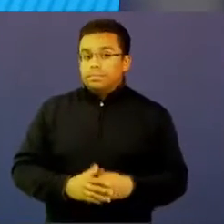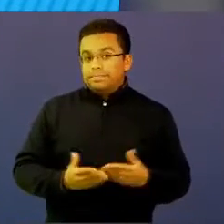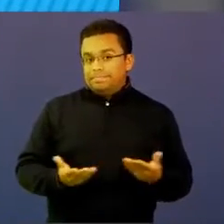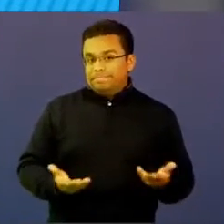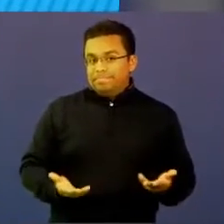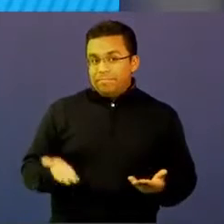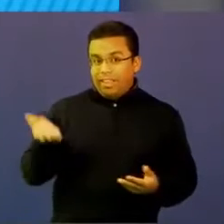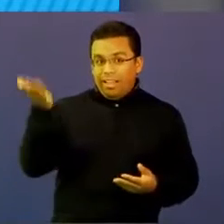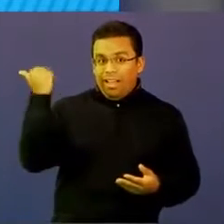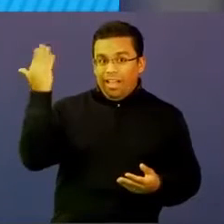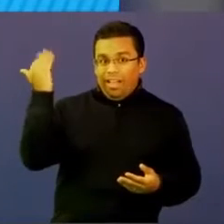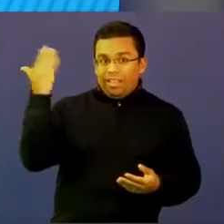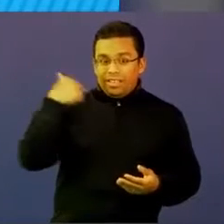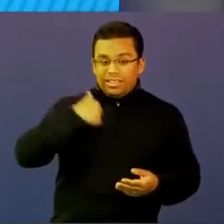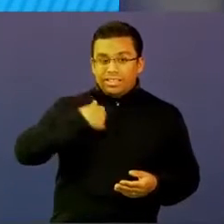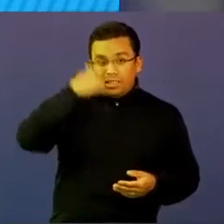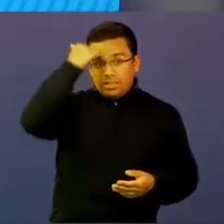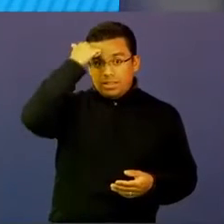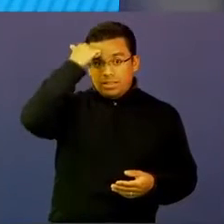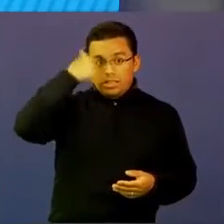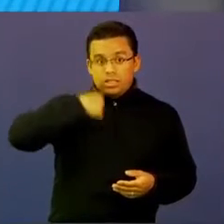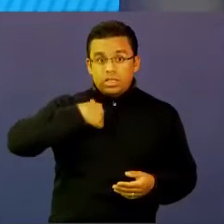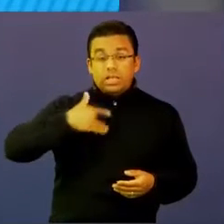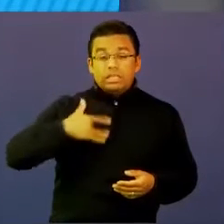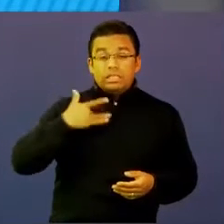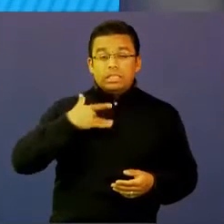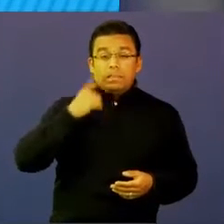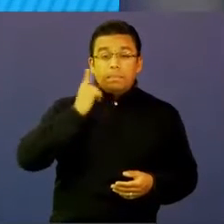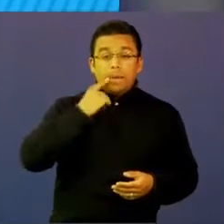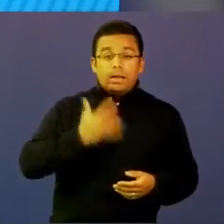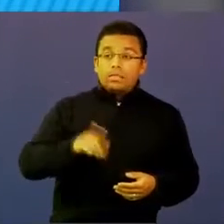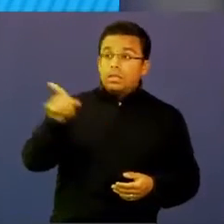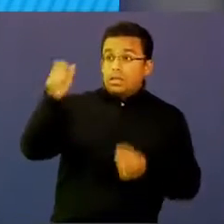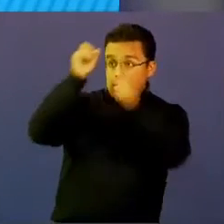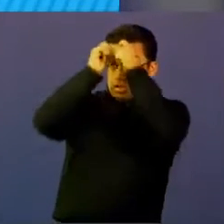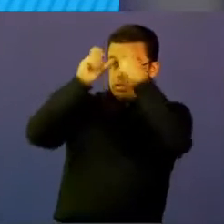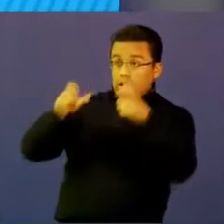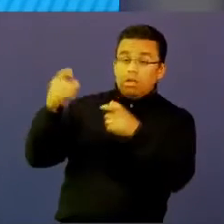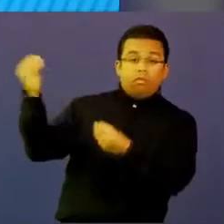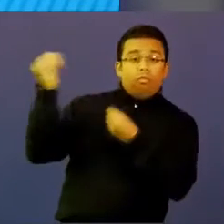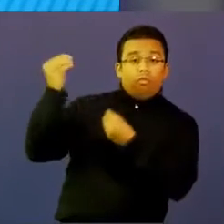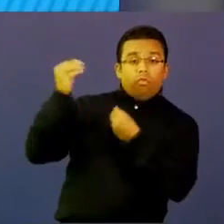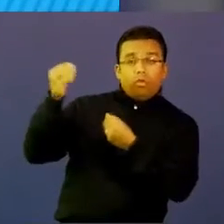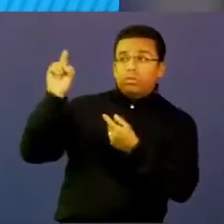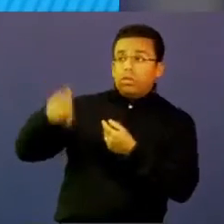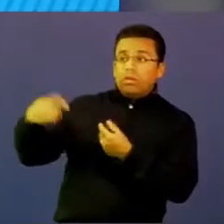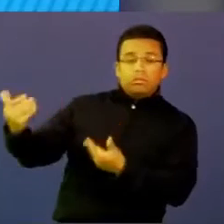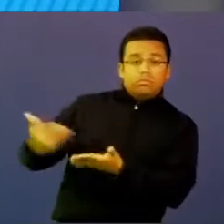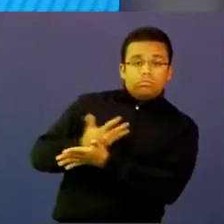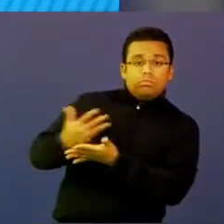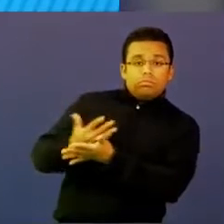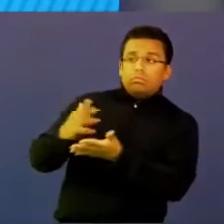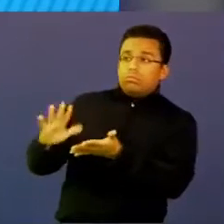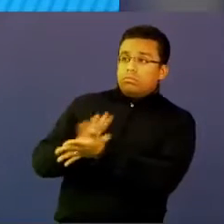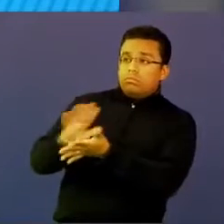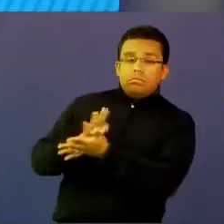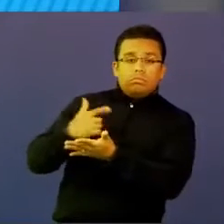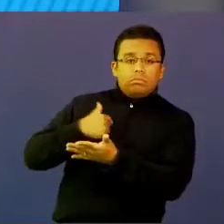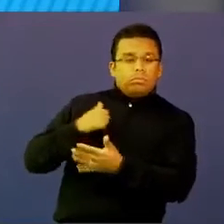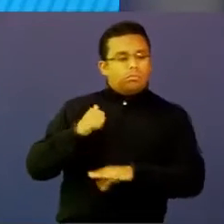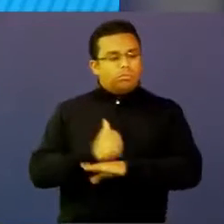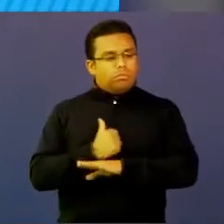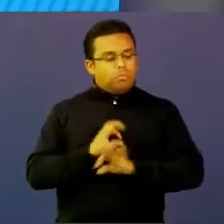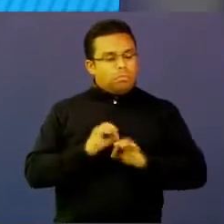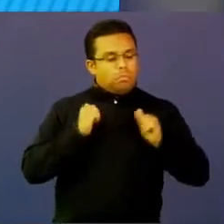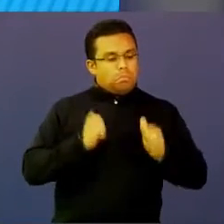tenía la sensación de que el Estado debe formarlo y actualizarlo permanentemente para que él haga su tarea mejor, pero además